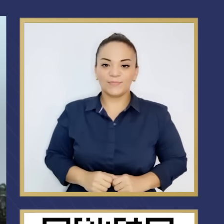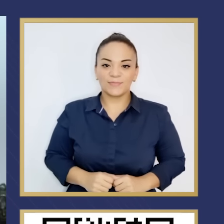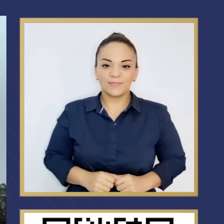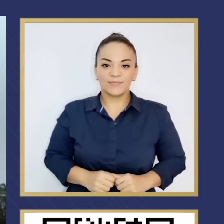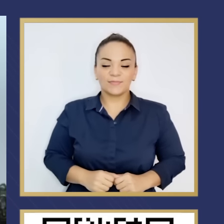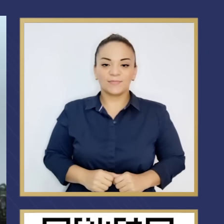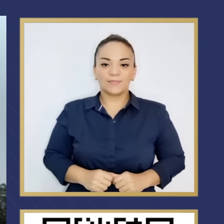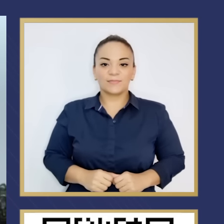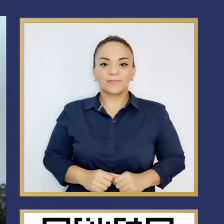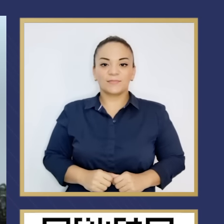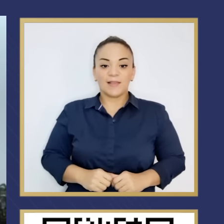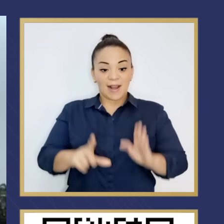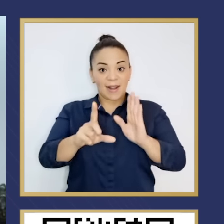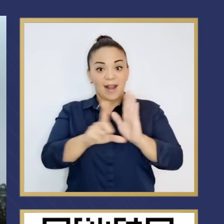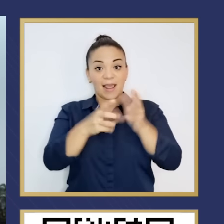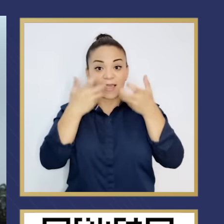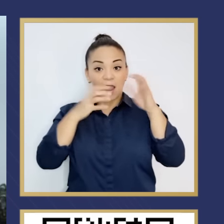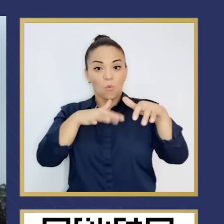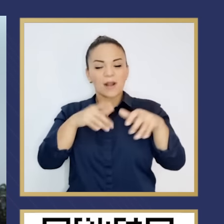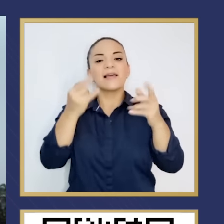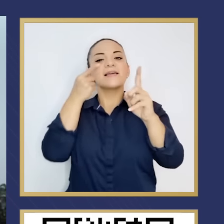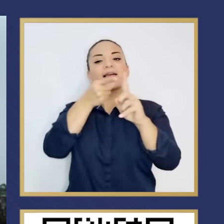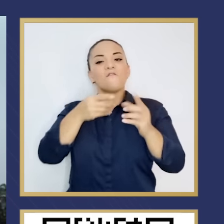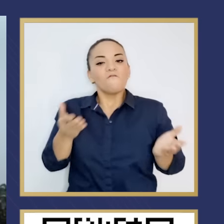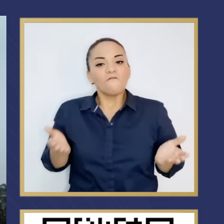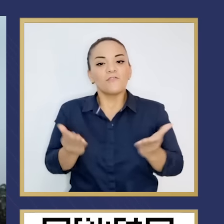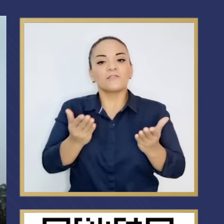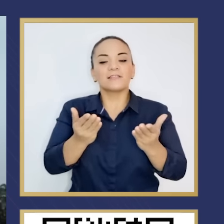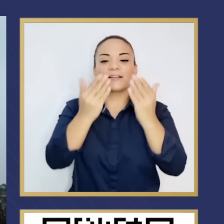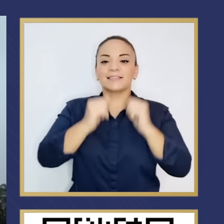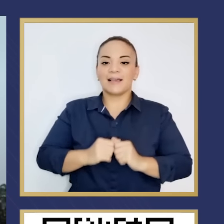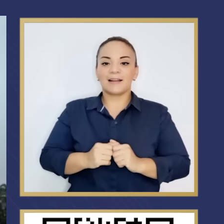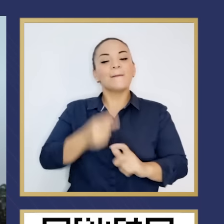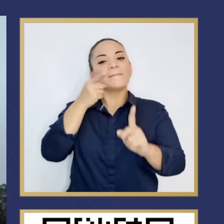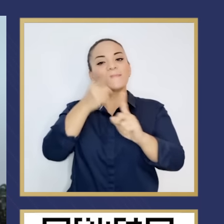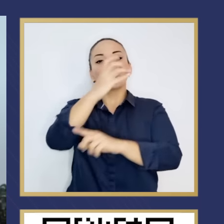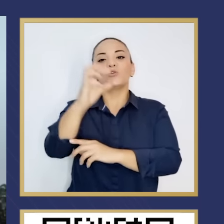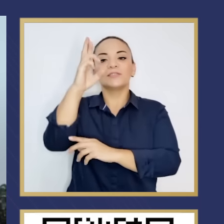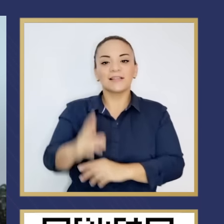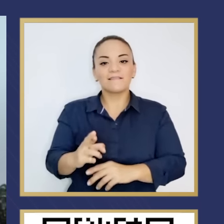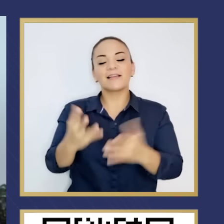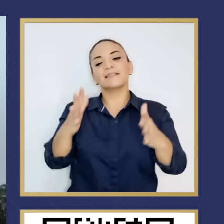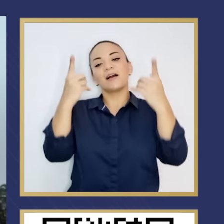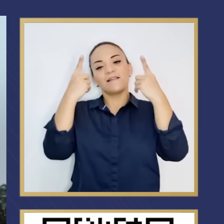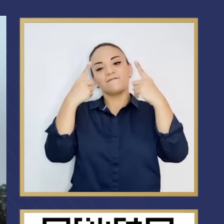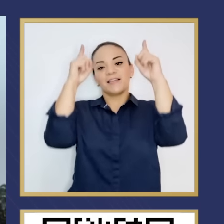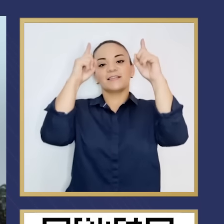manera, con ese fortalecimiento, Costa Rica podrá al fin